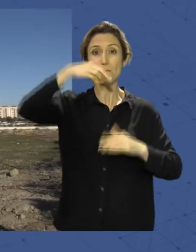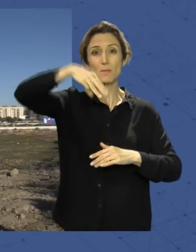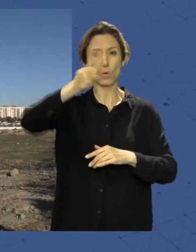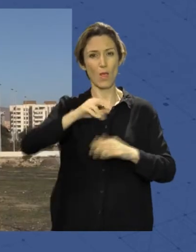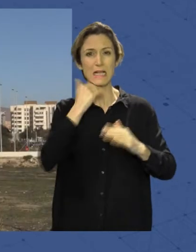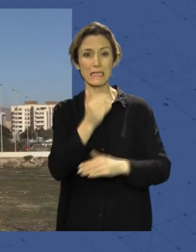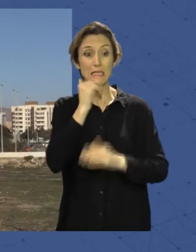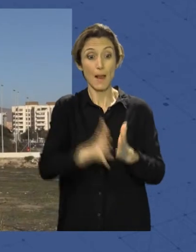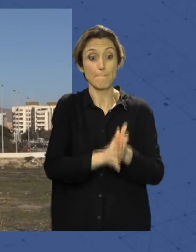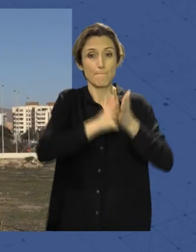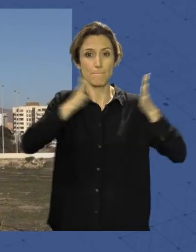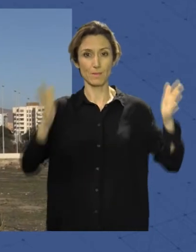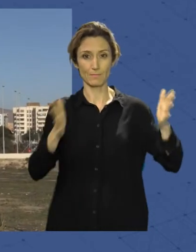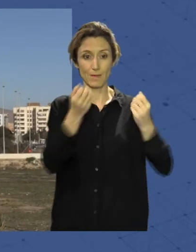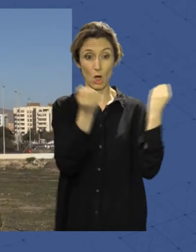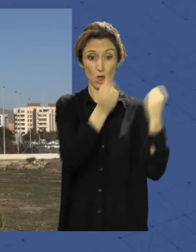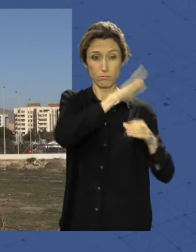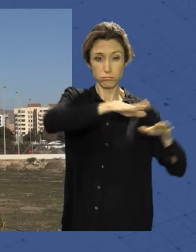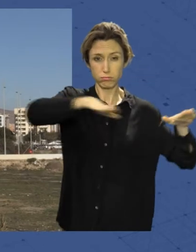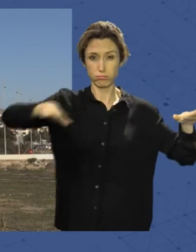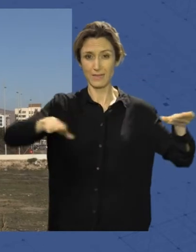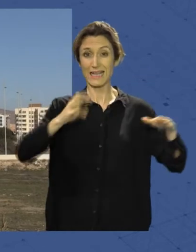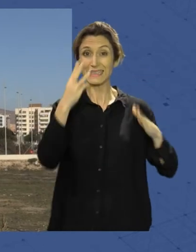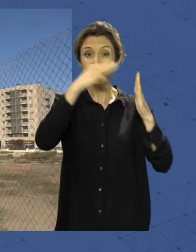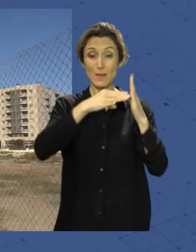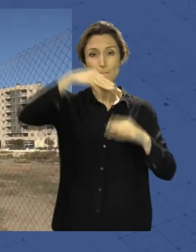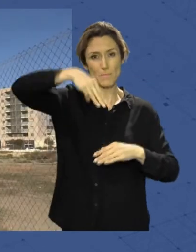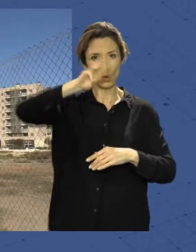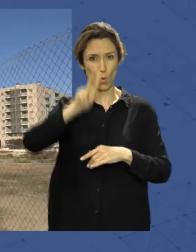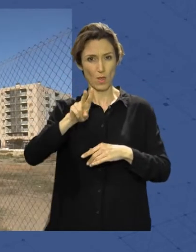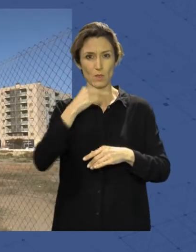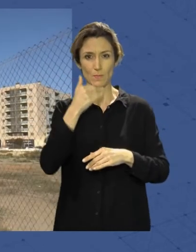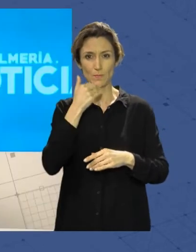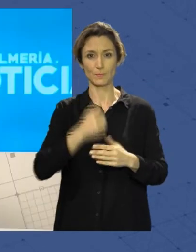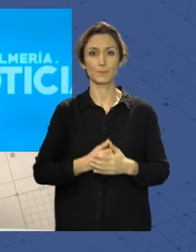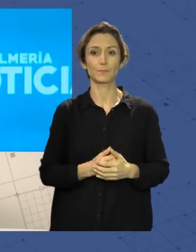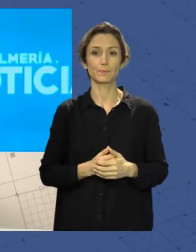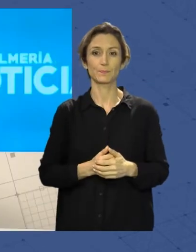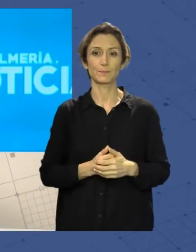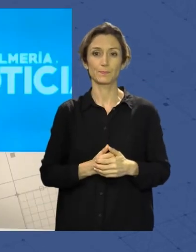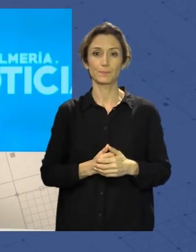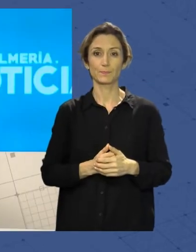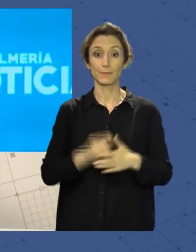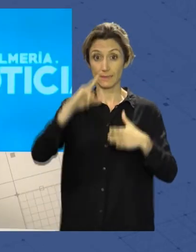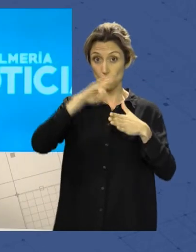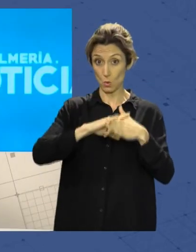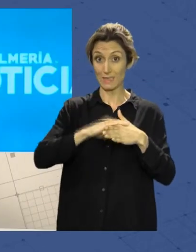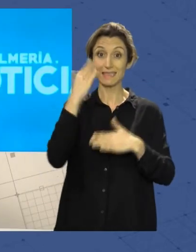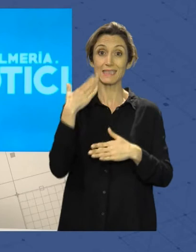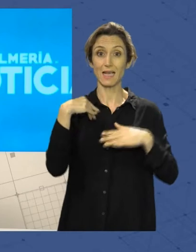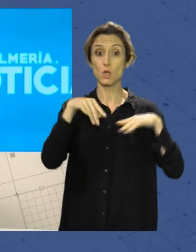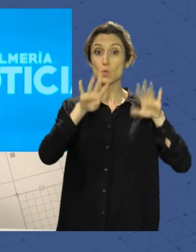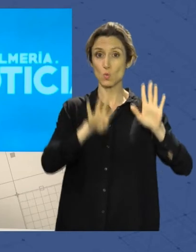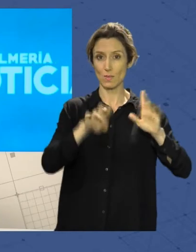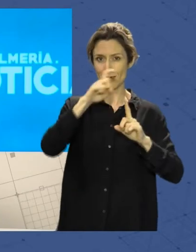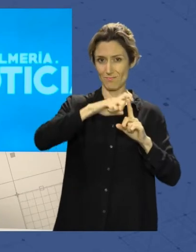ampliada con aparcamientos con más de 3.000 metros cuadrados. Un lunes 9 de mayo en el que también